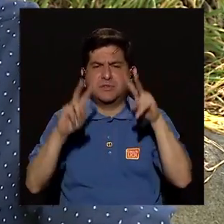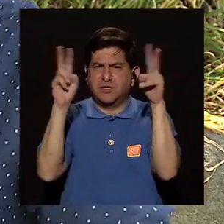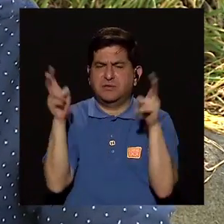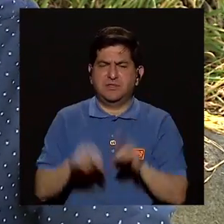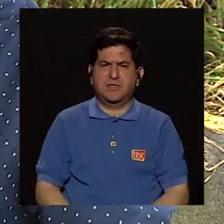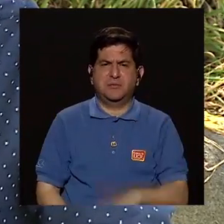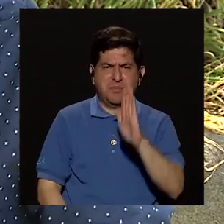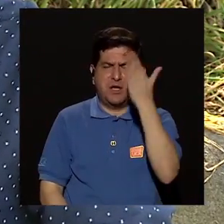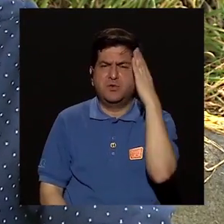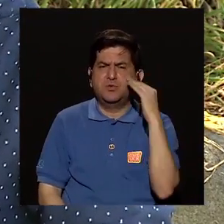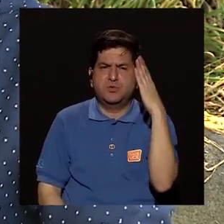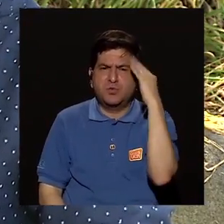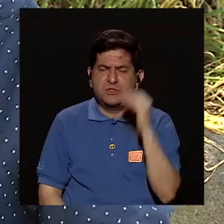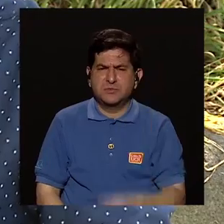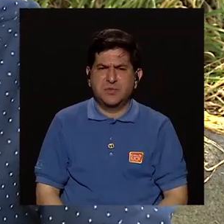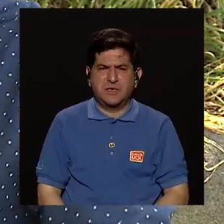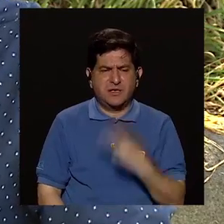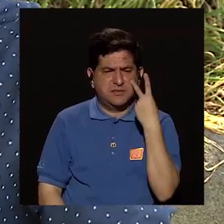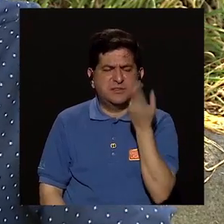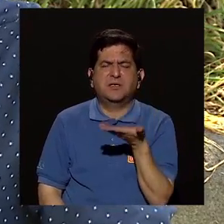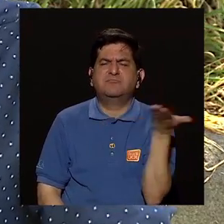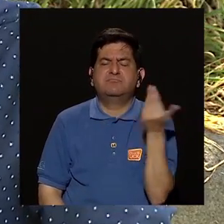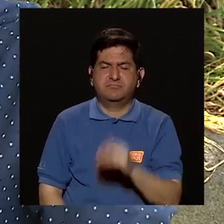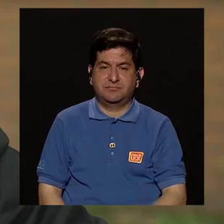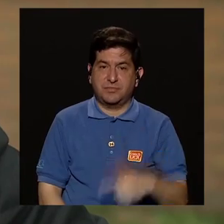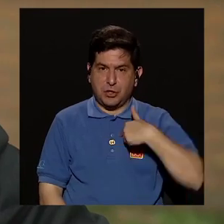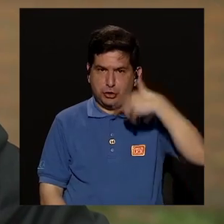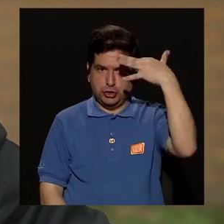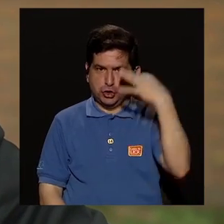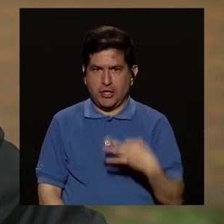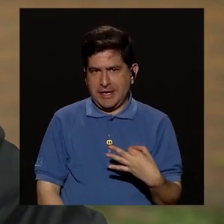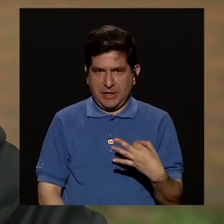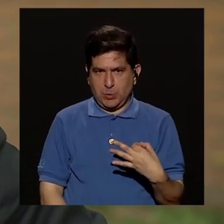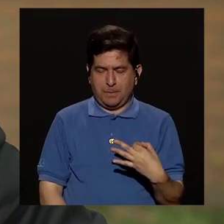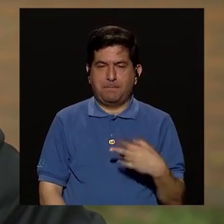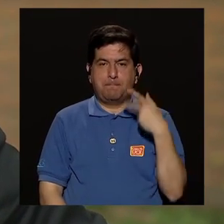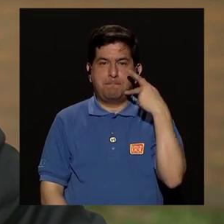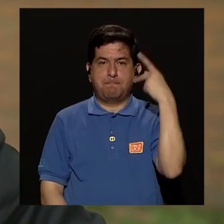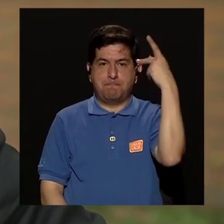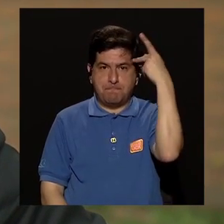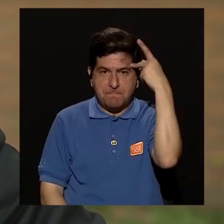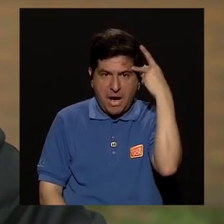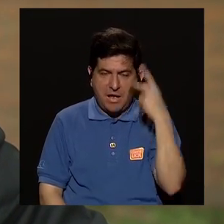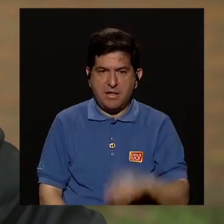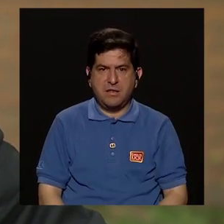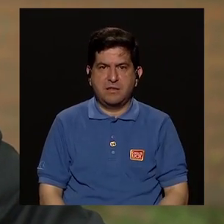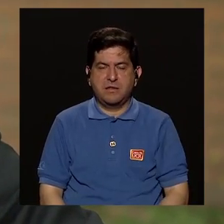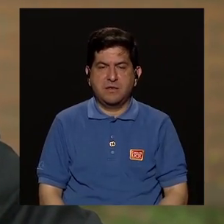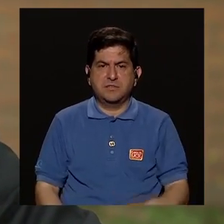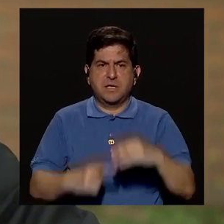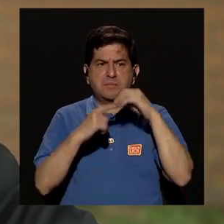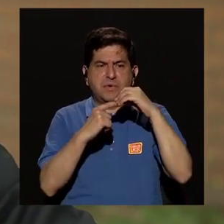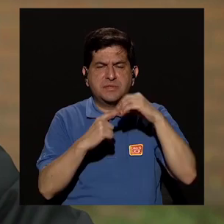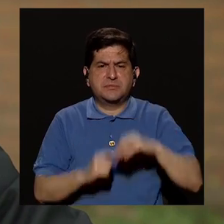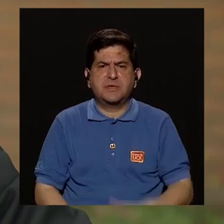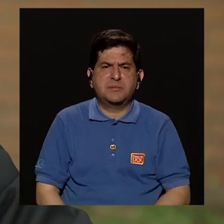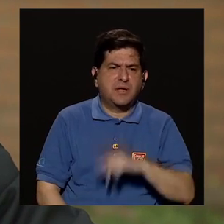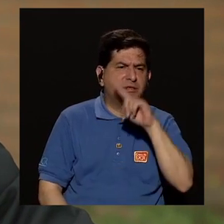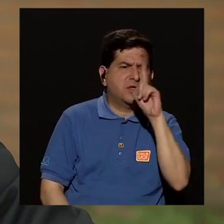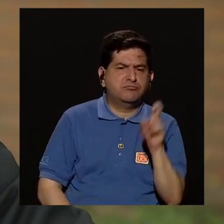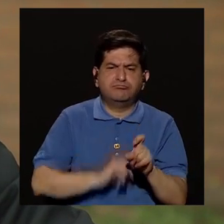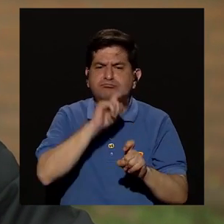a este tema en su experiencia ¿qué es lo que ha podido observar? creo que los padres que más llegan a consultar un poquito